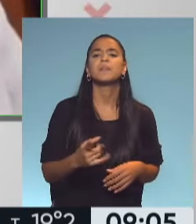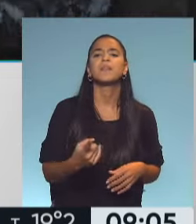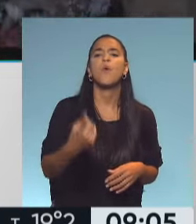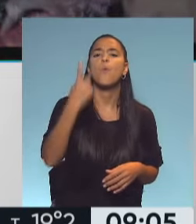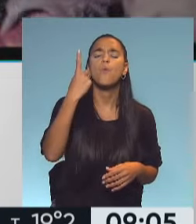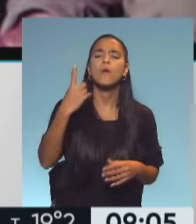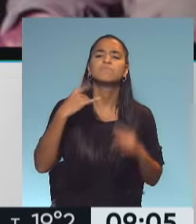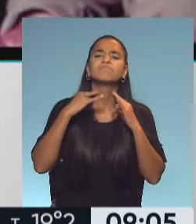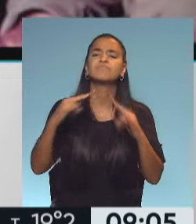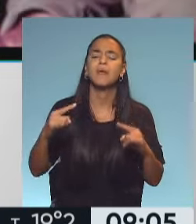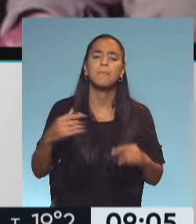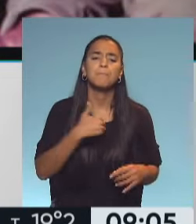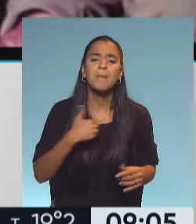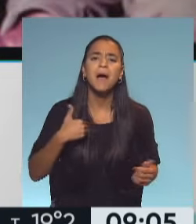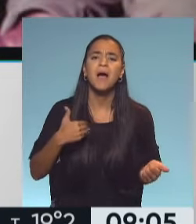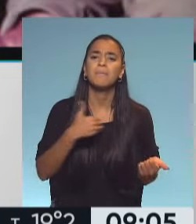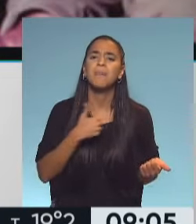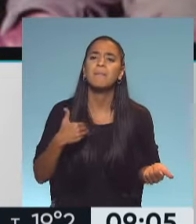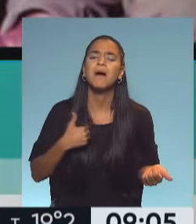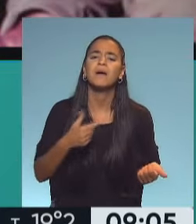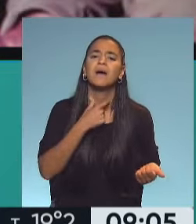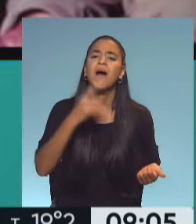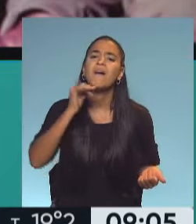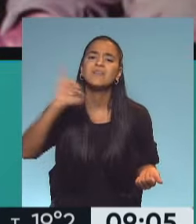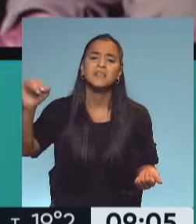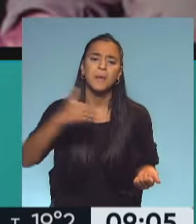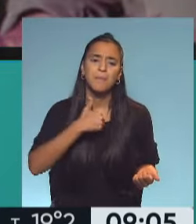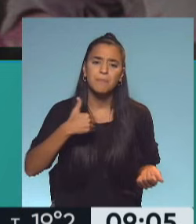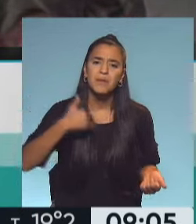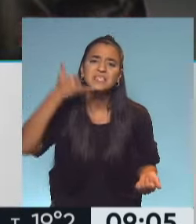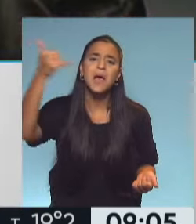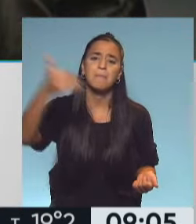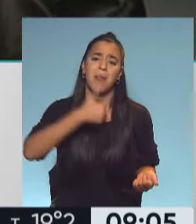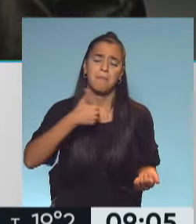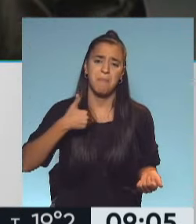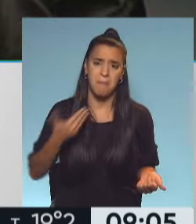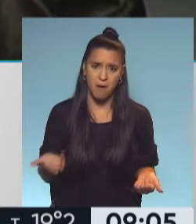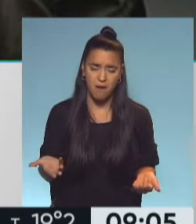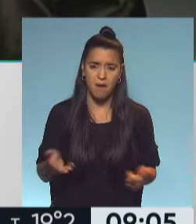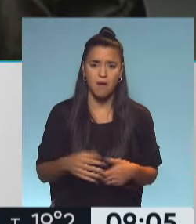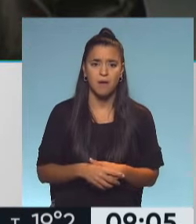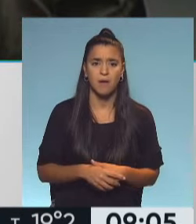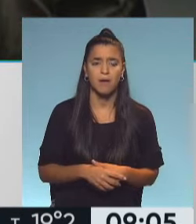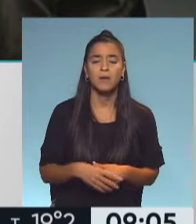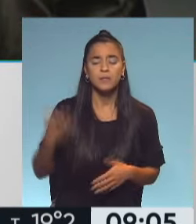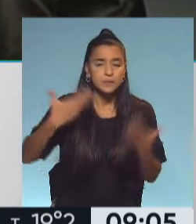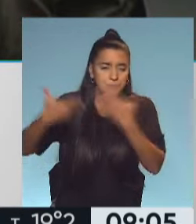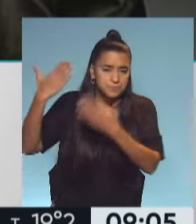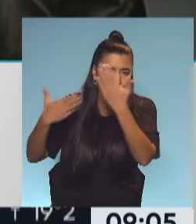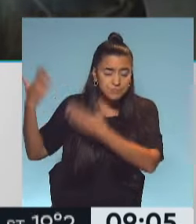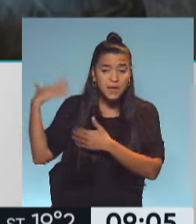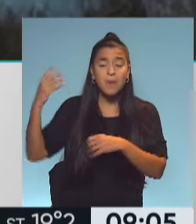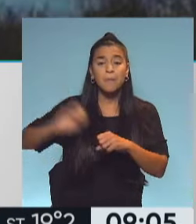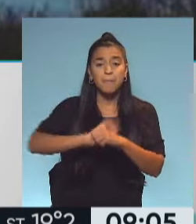clamor. Mamá, mamá, ¿dónde está mi mamá? Avísenle a mi mamá, llamen a mi mamá. Nos remontamos a la